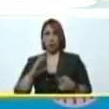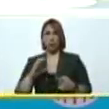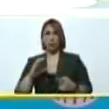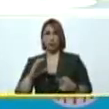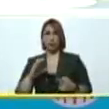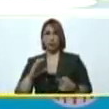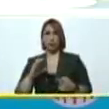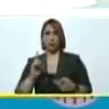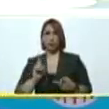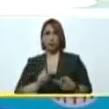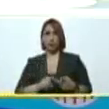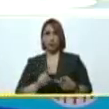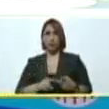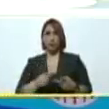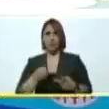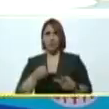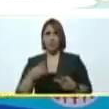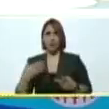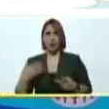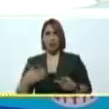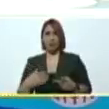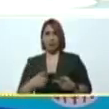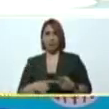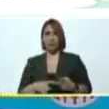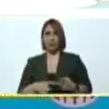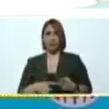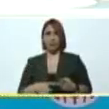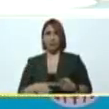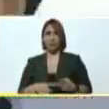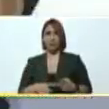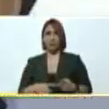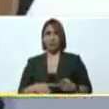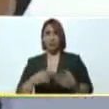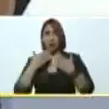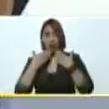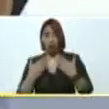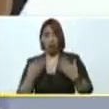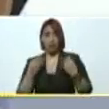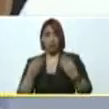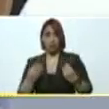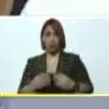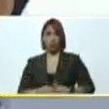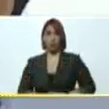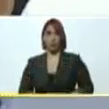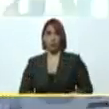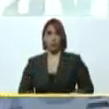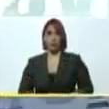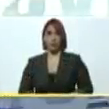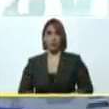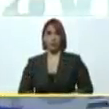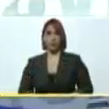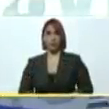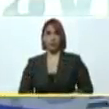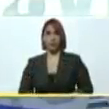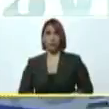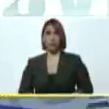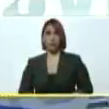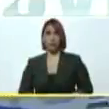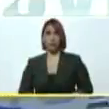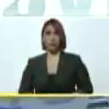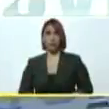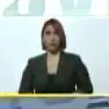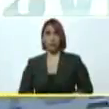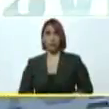al doctor Blanca le agradezco mucho al doctor alemán ¿cómo que se llama?